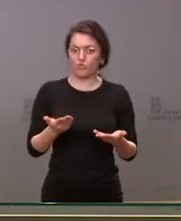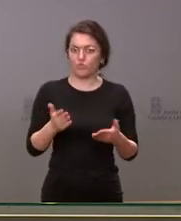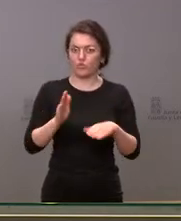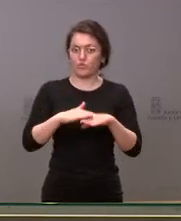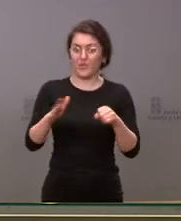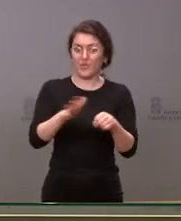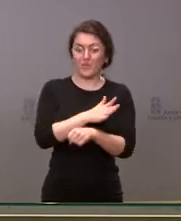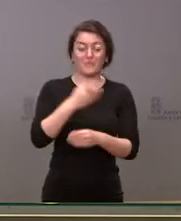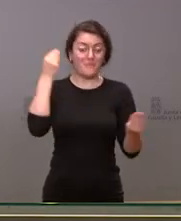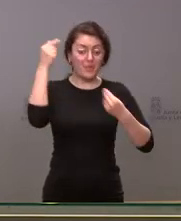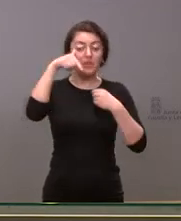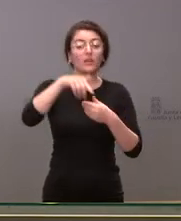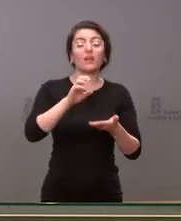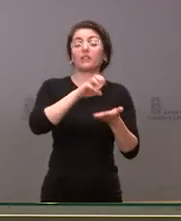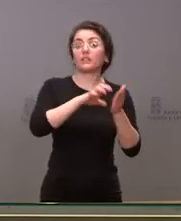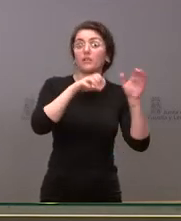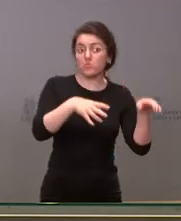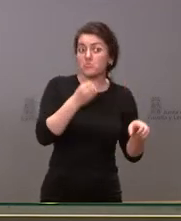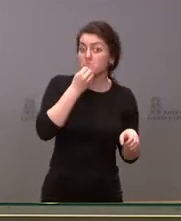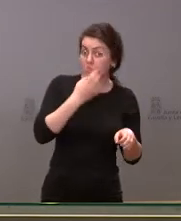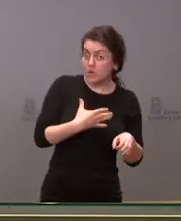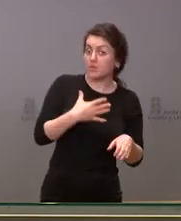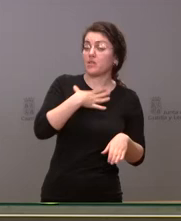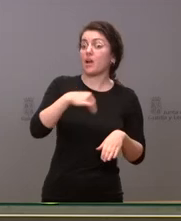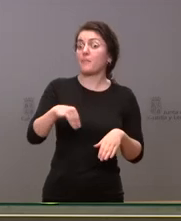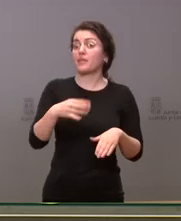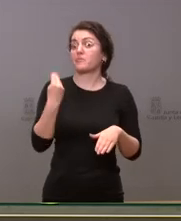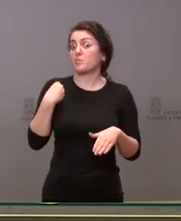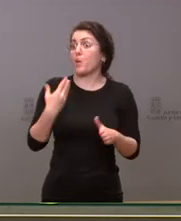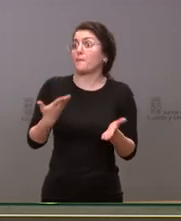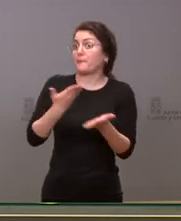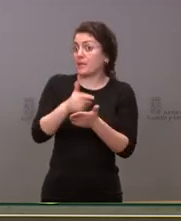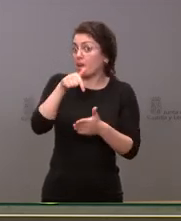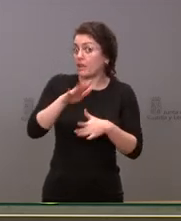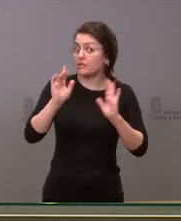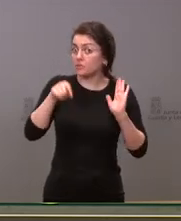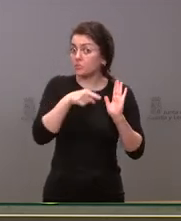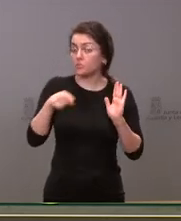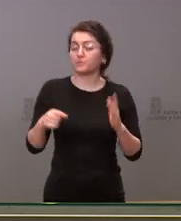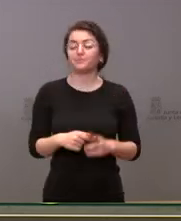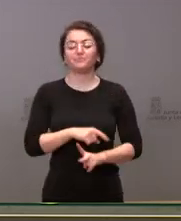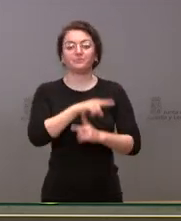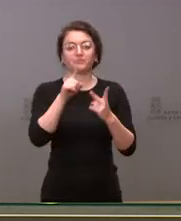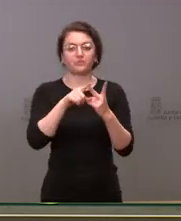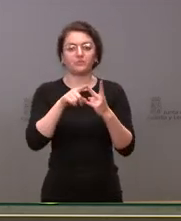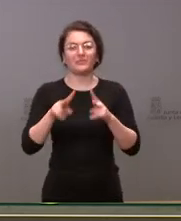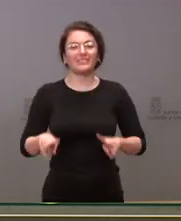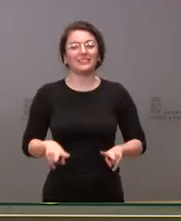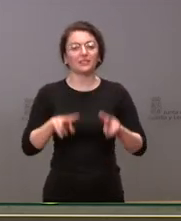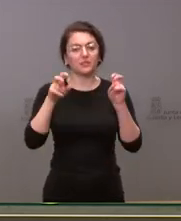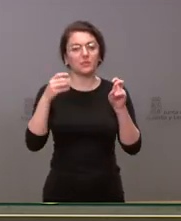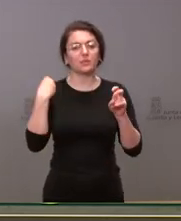Considera Castilla y León que esta es una buena idea lo puede solicitar también Castilla y León y luego por otra parte en relación a la